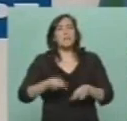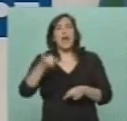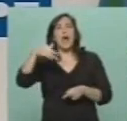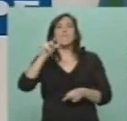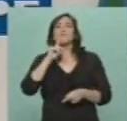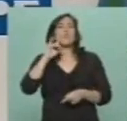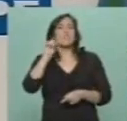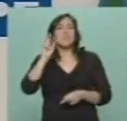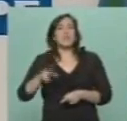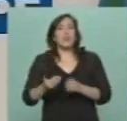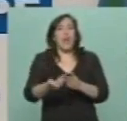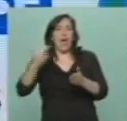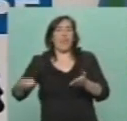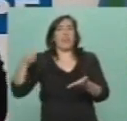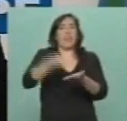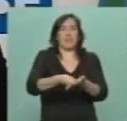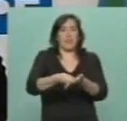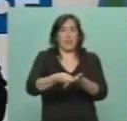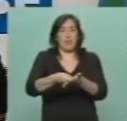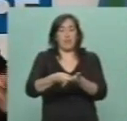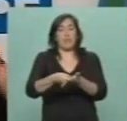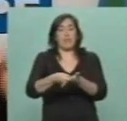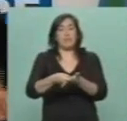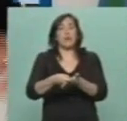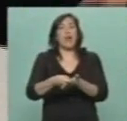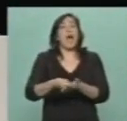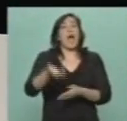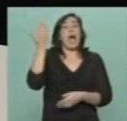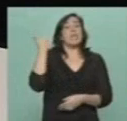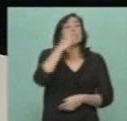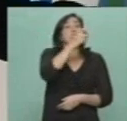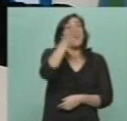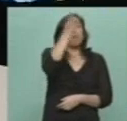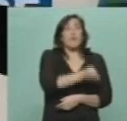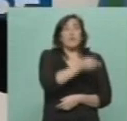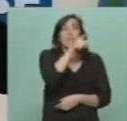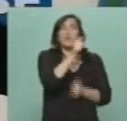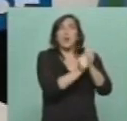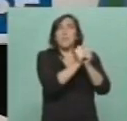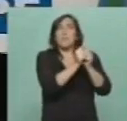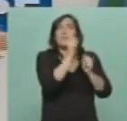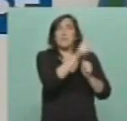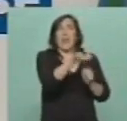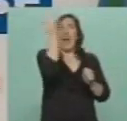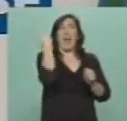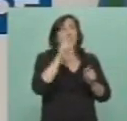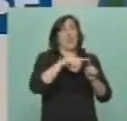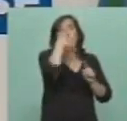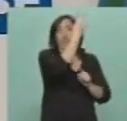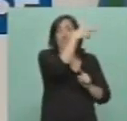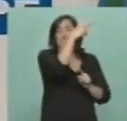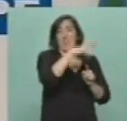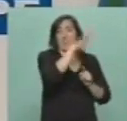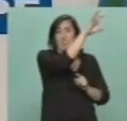adelantada. Y esto lo hacíamos cuando el 100% de la empresa le pertenecía a otros. Ahora lo